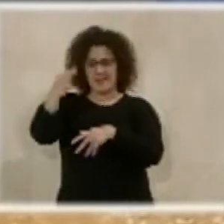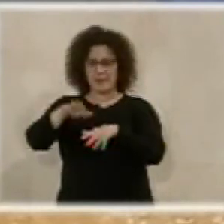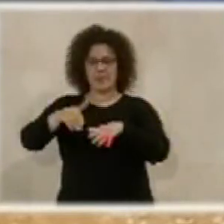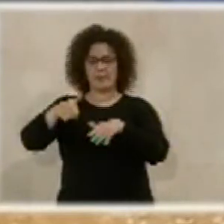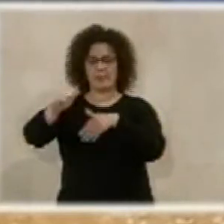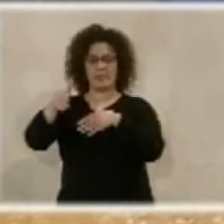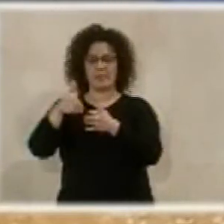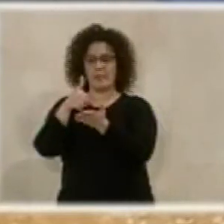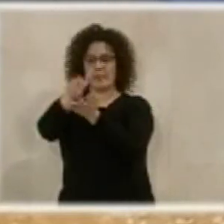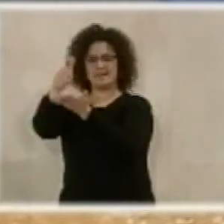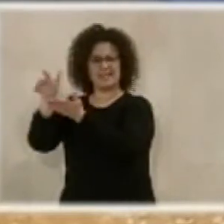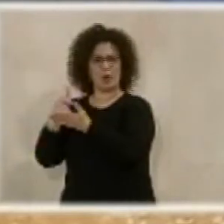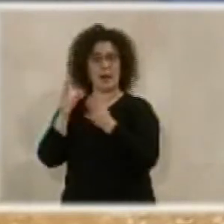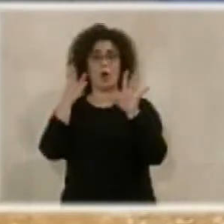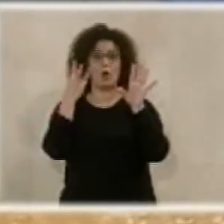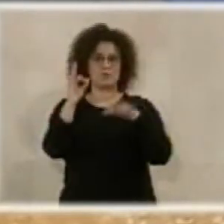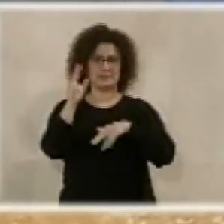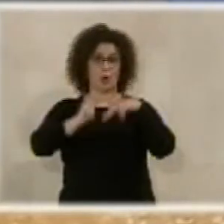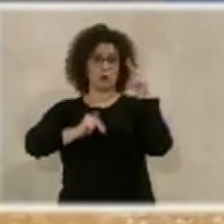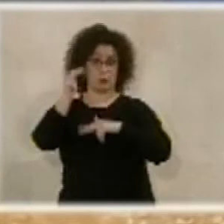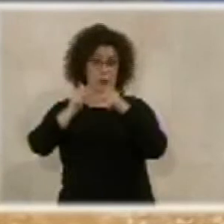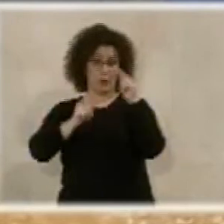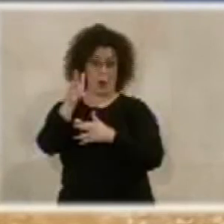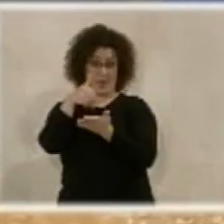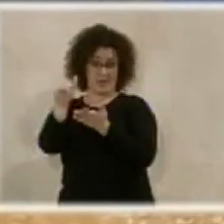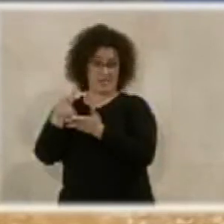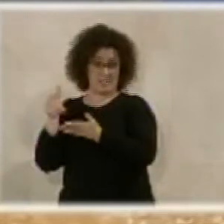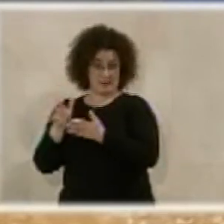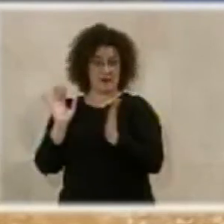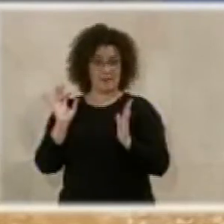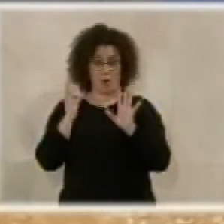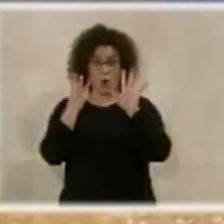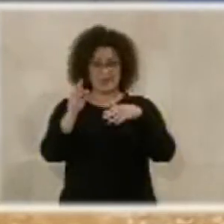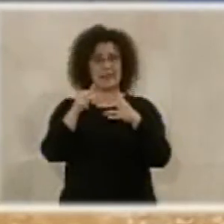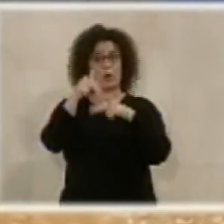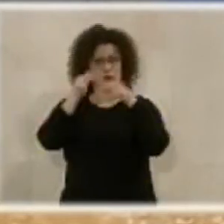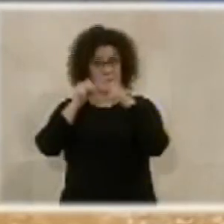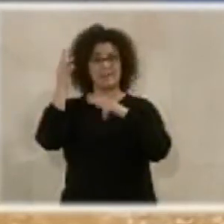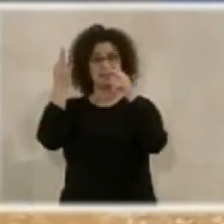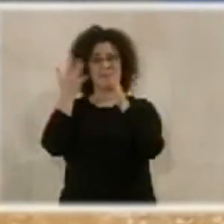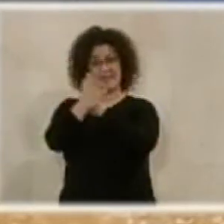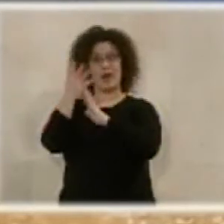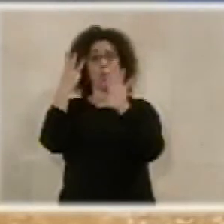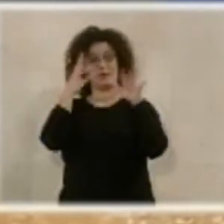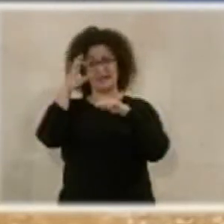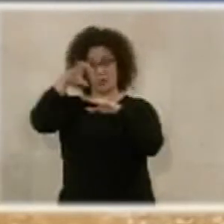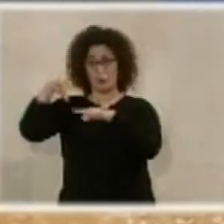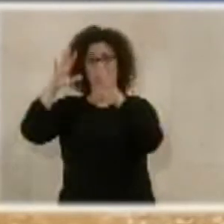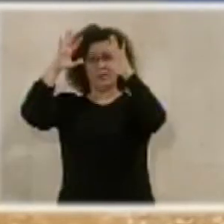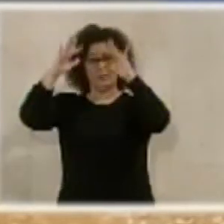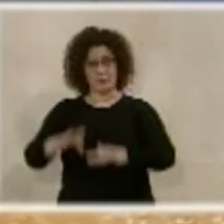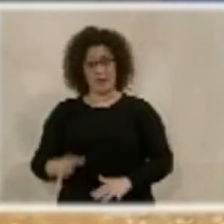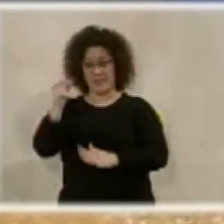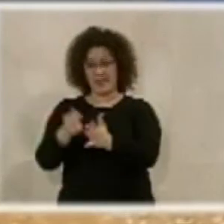torno a 80 construcciones, desalojarlas, digo desalojarlas, echarlas abajo y, por supuesto, no tienen ni derecho